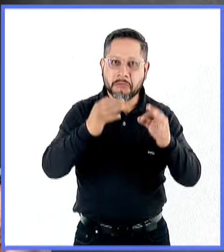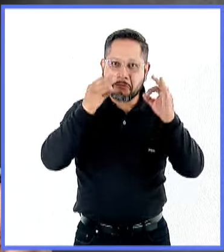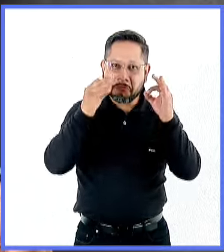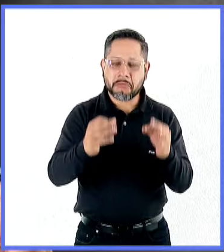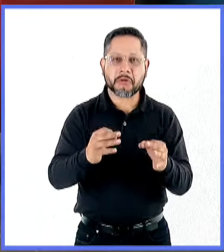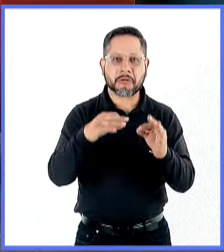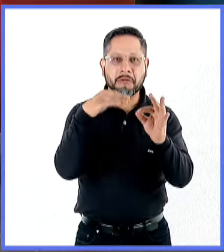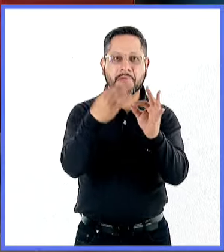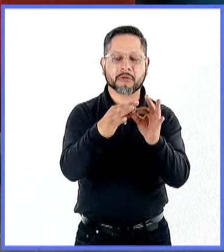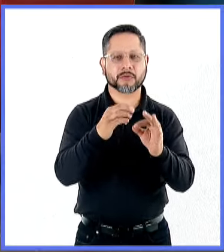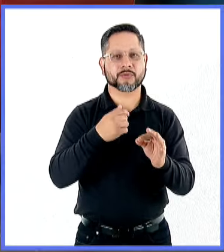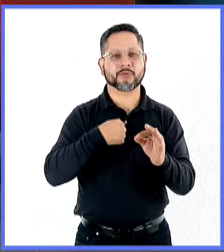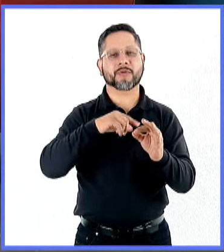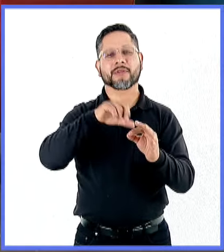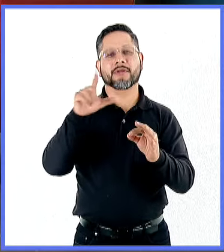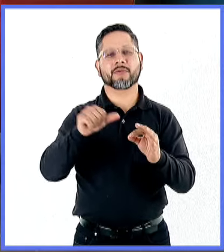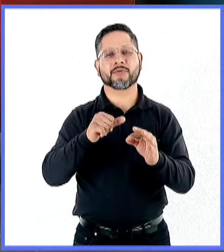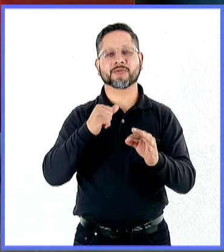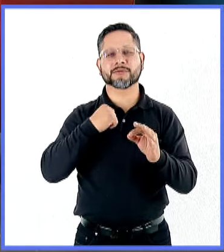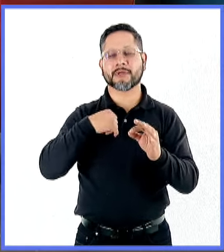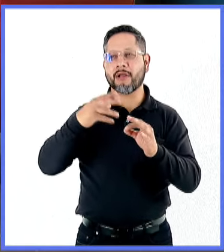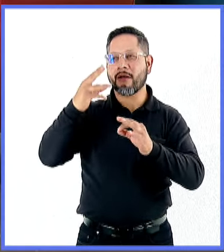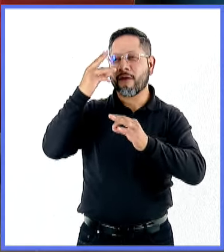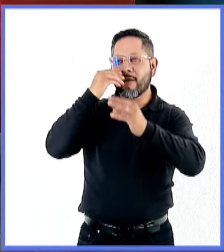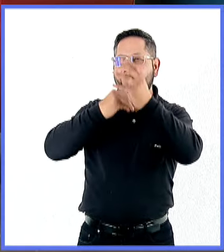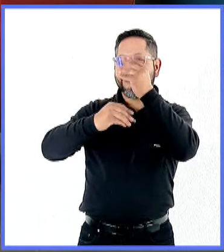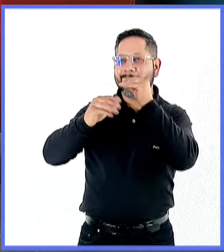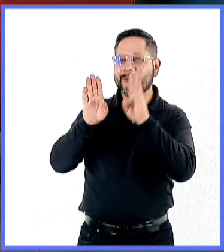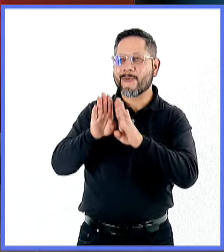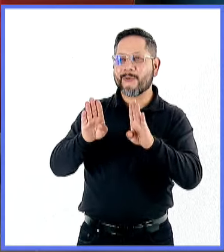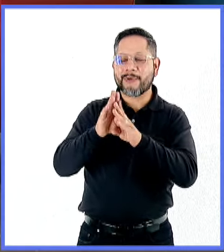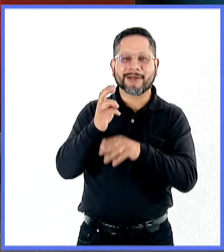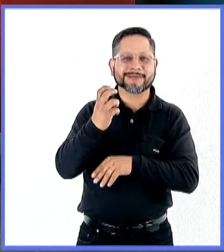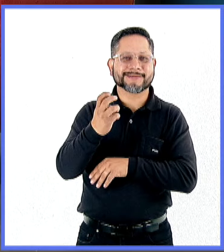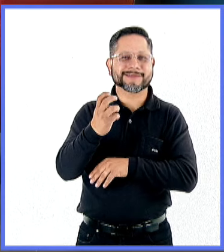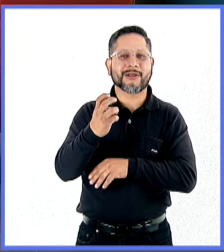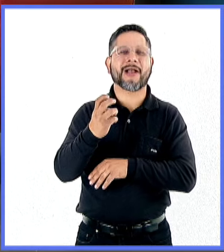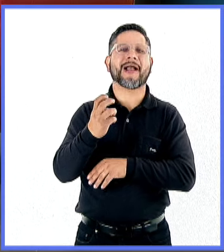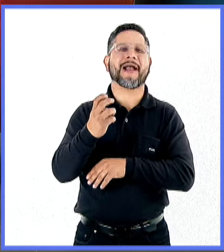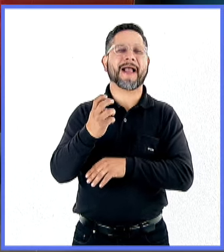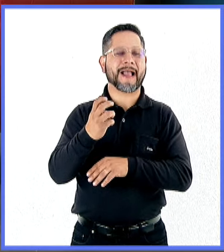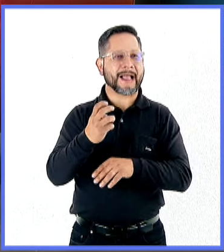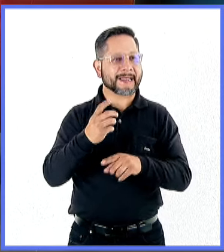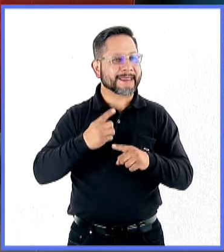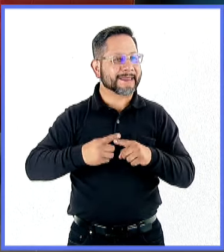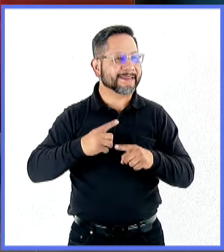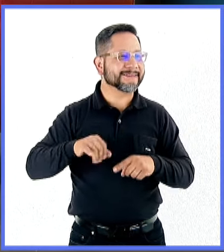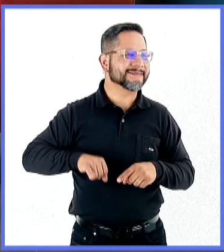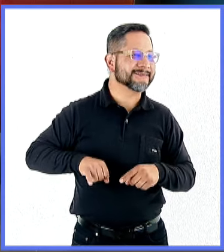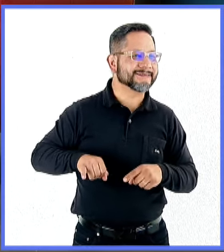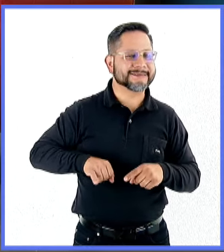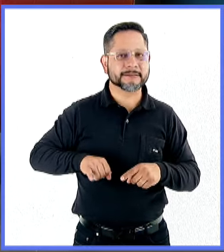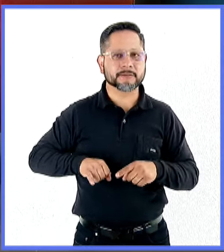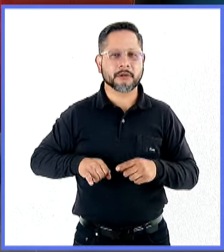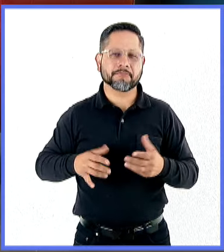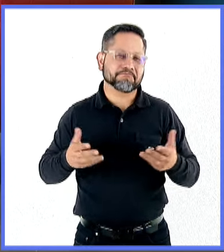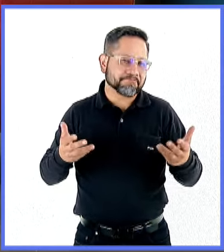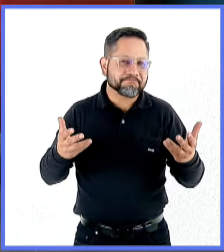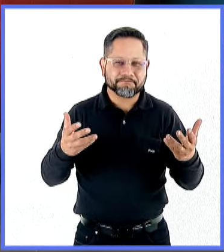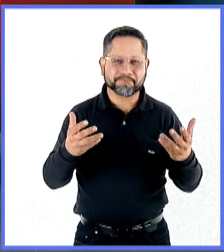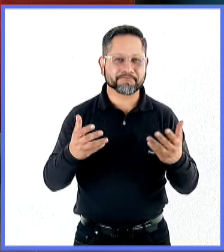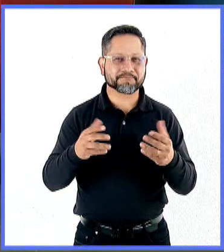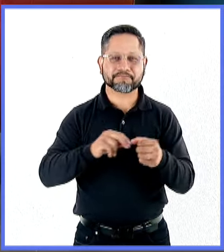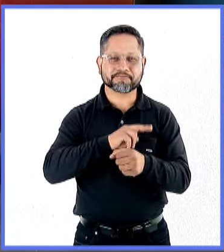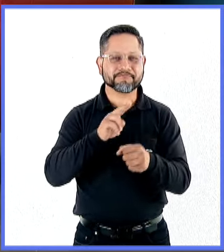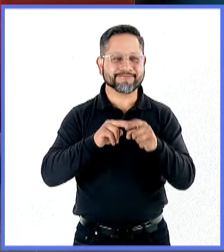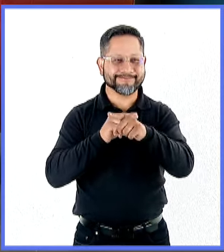repetí llegando a la feria. Ya para entonces yo ya había aprendido que cada libro tiene sus destinatarios, lo cual es como obvio, ¿verdad? Y